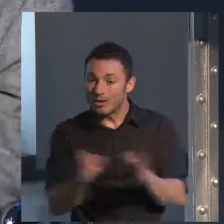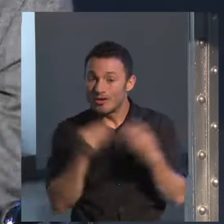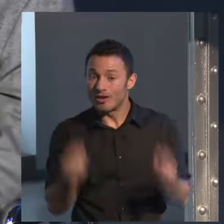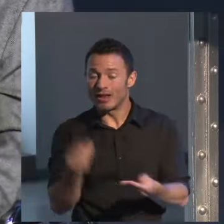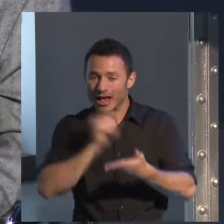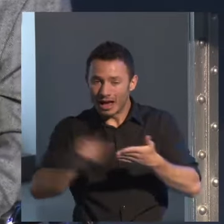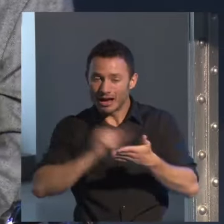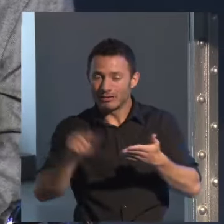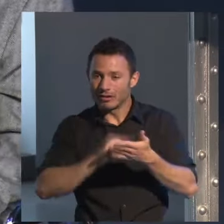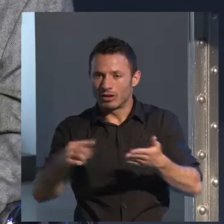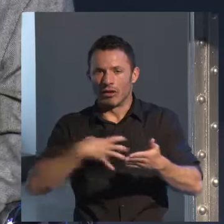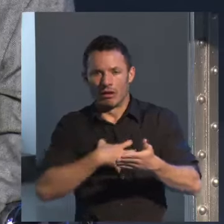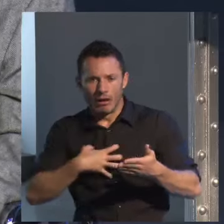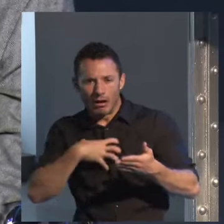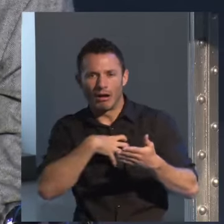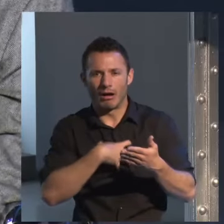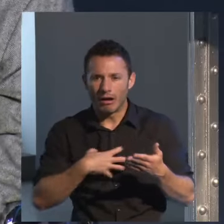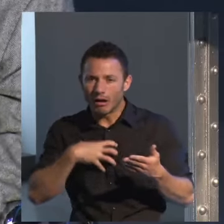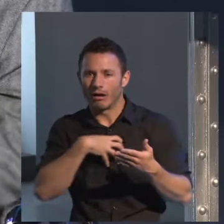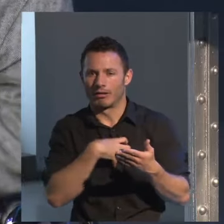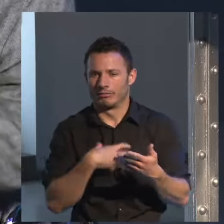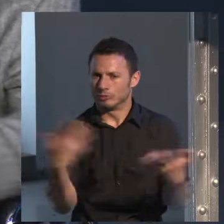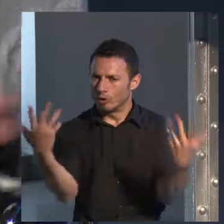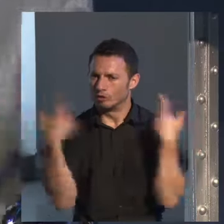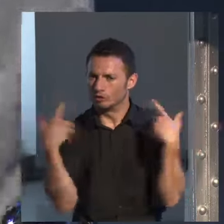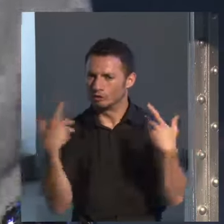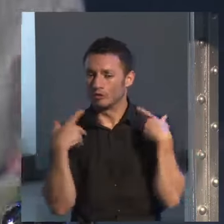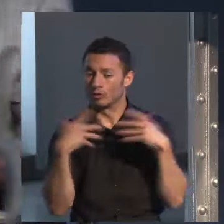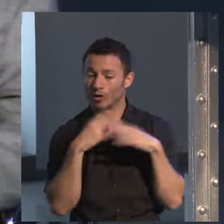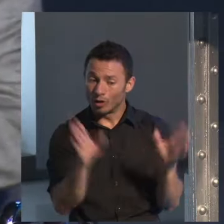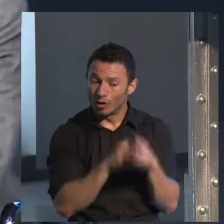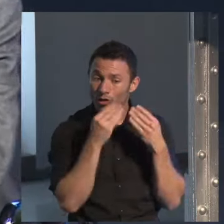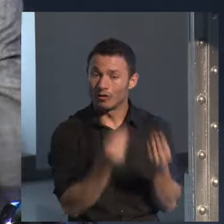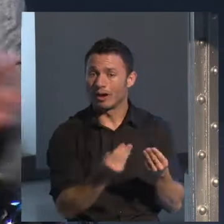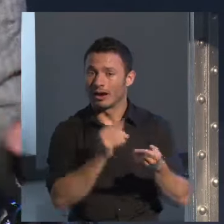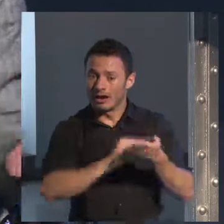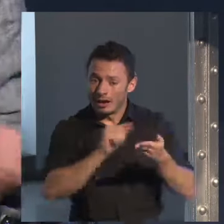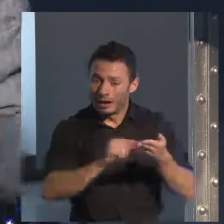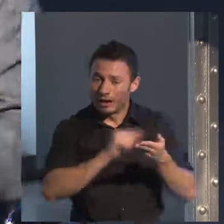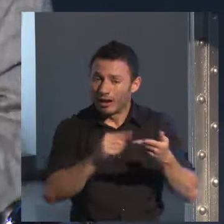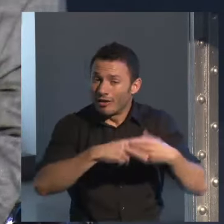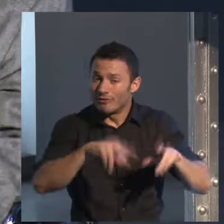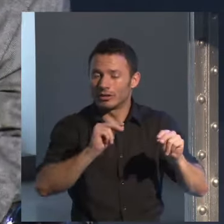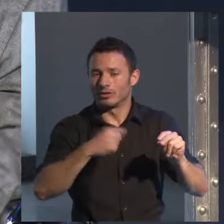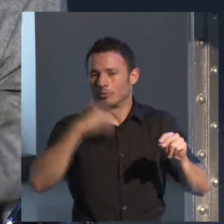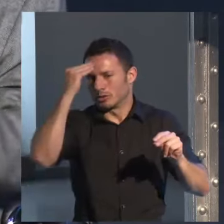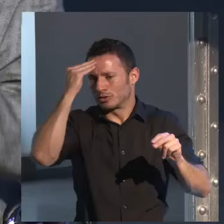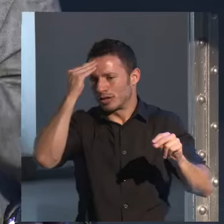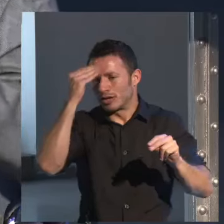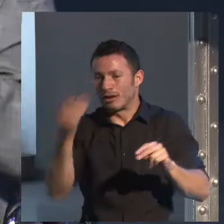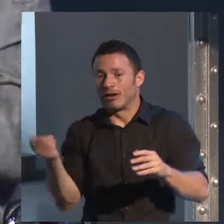estoy en un proceso agónico que pienso que ya es la última que soy capaz de escribir y que no voy a poder escribir la siguiente.